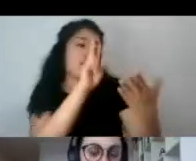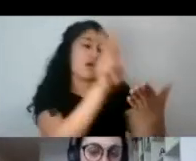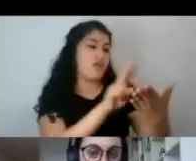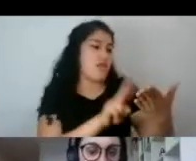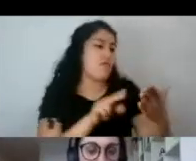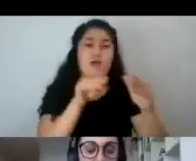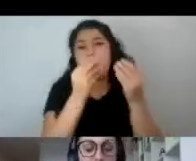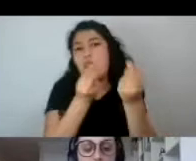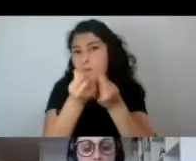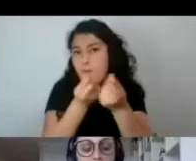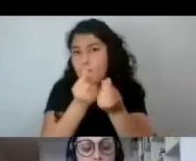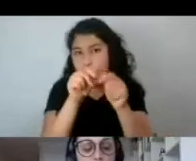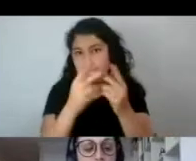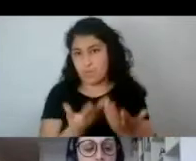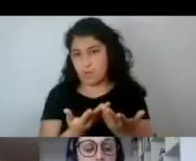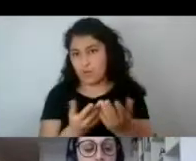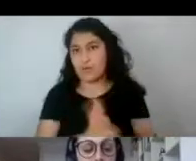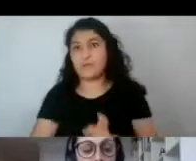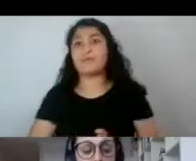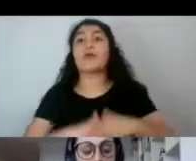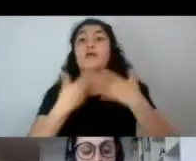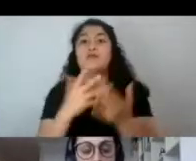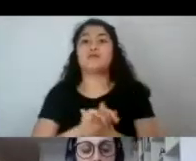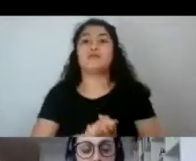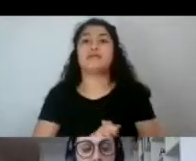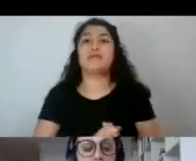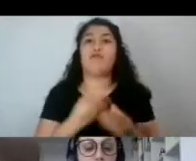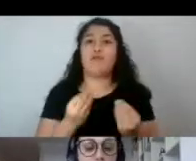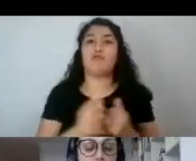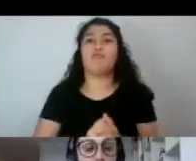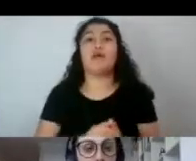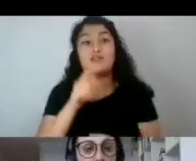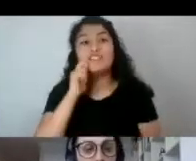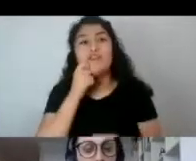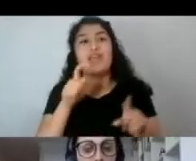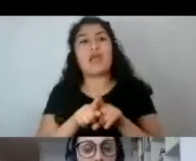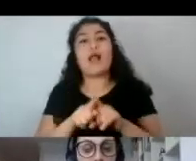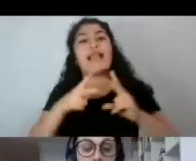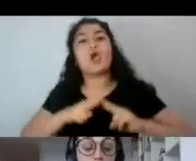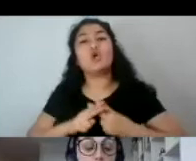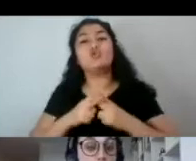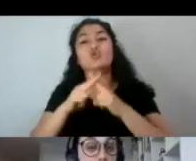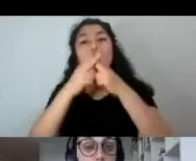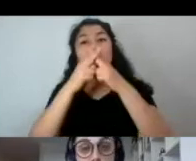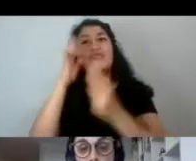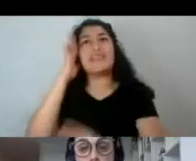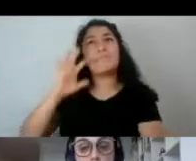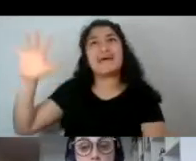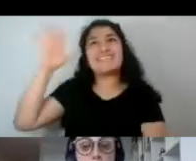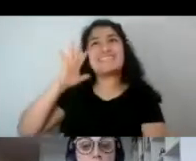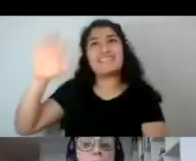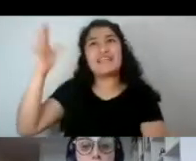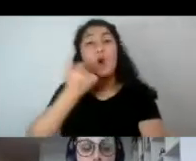manera, ¿no? Entonces, claro, hay una, si se fijan, una construcción respecto a imaginarios de sexo género, no